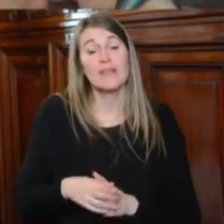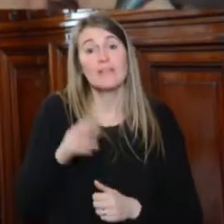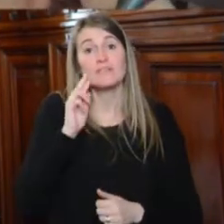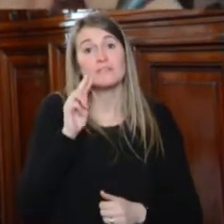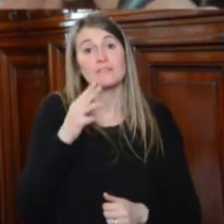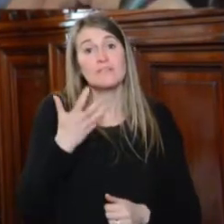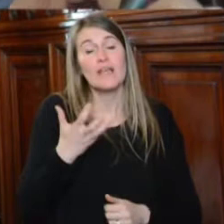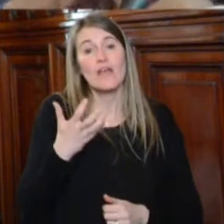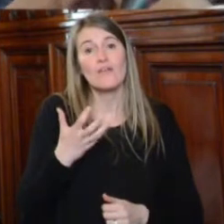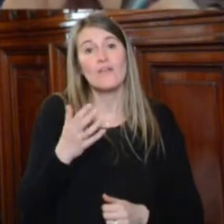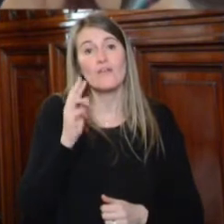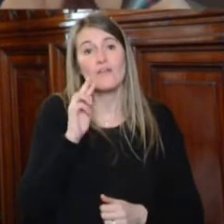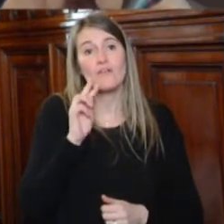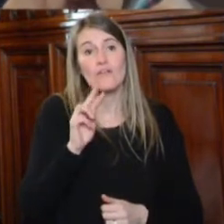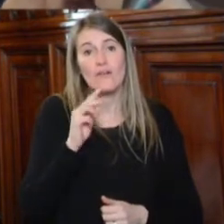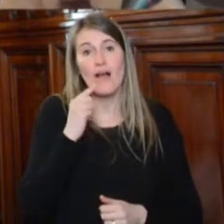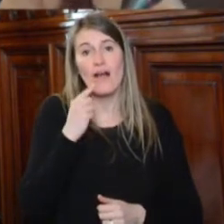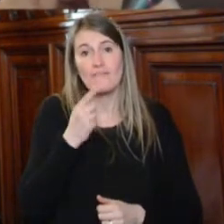Gracias, señor